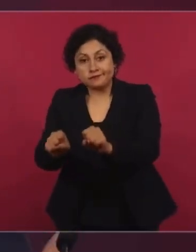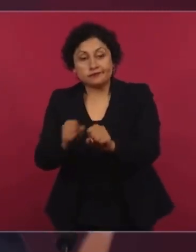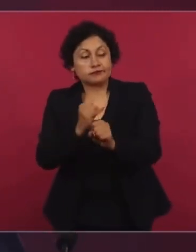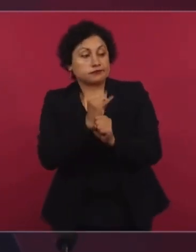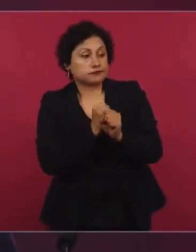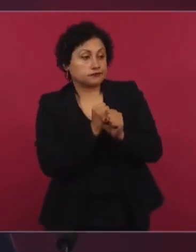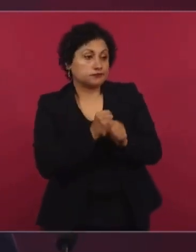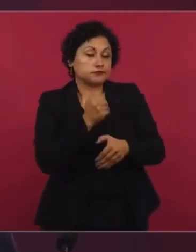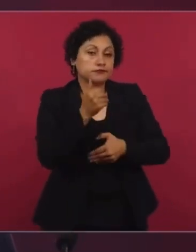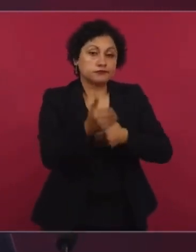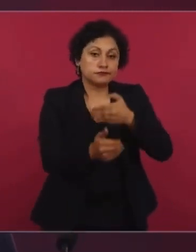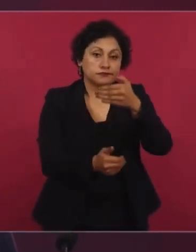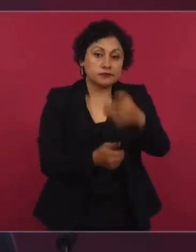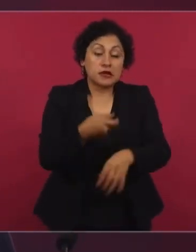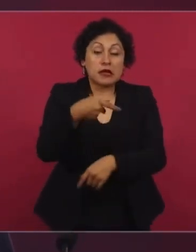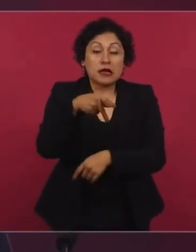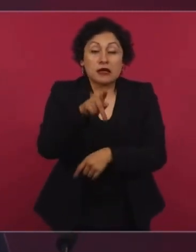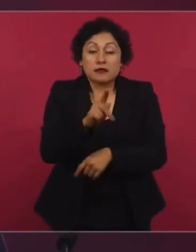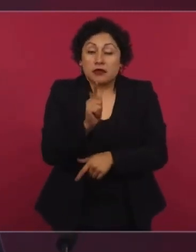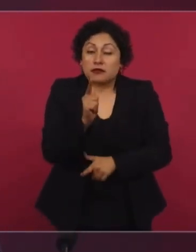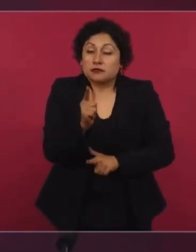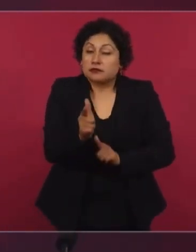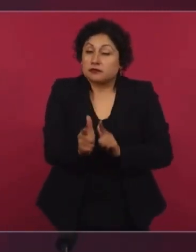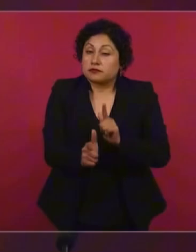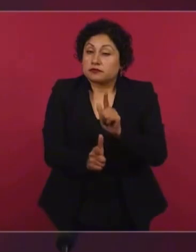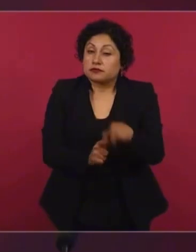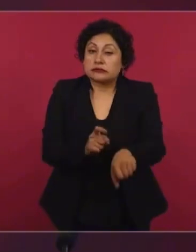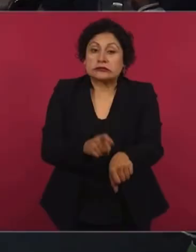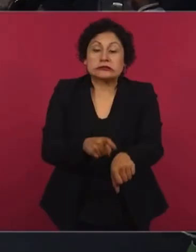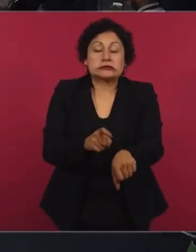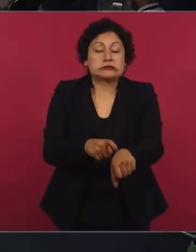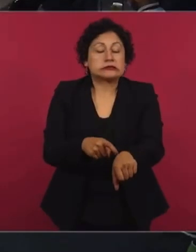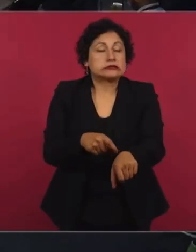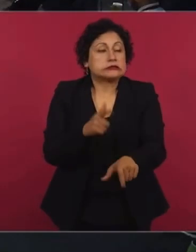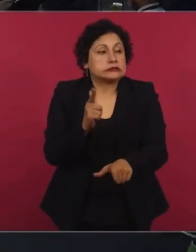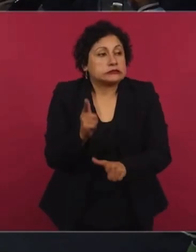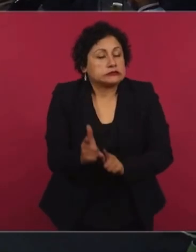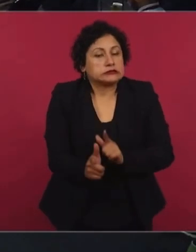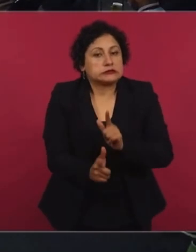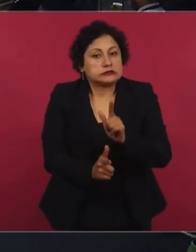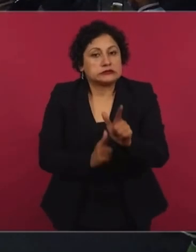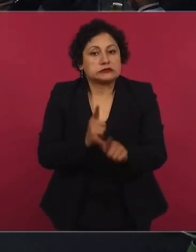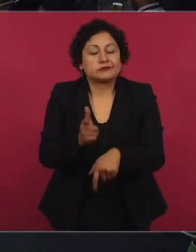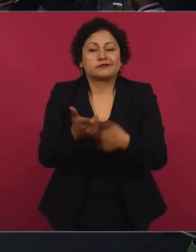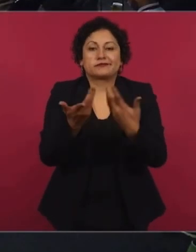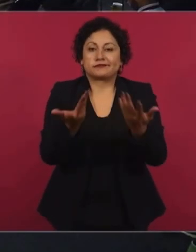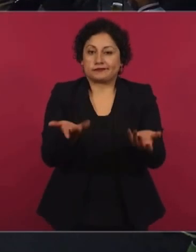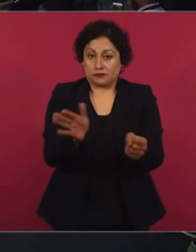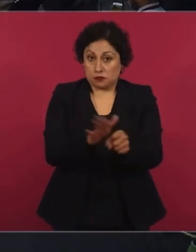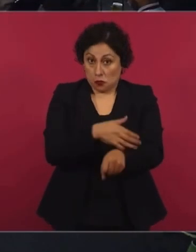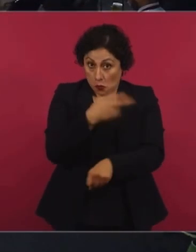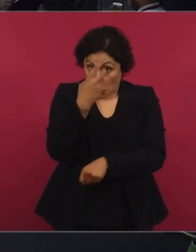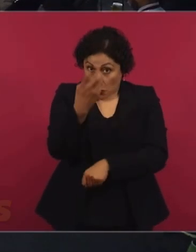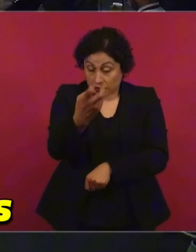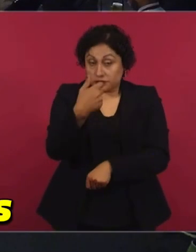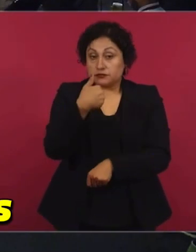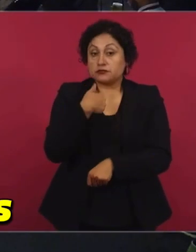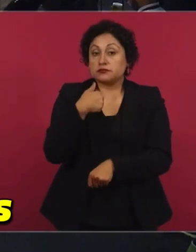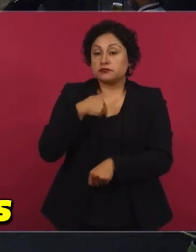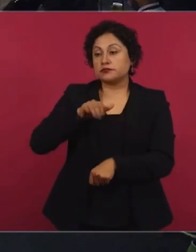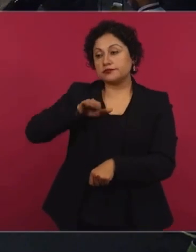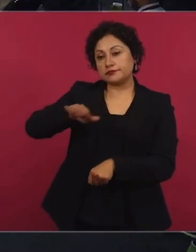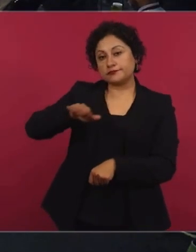lentamente, muy lentamente, le pedí a Alejandro